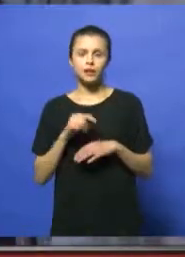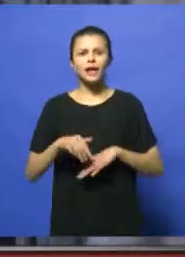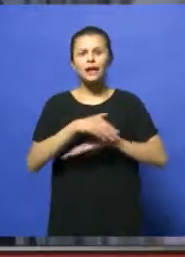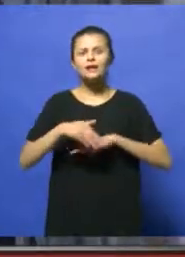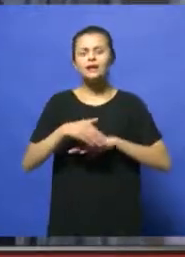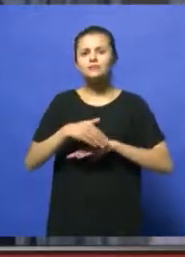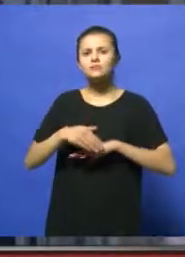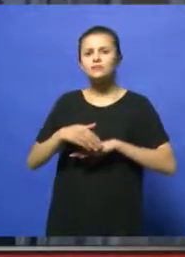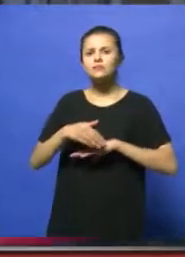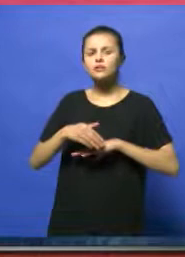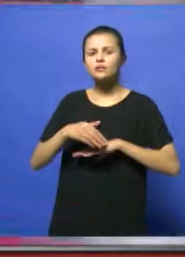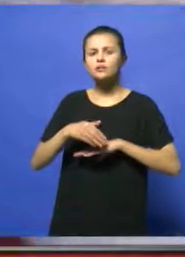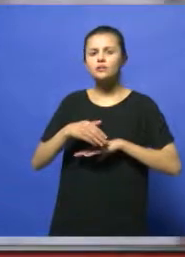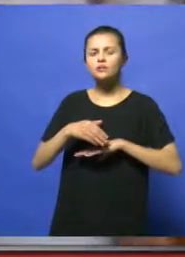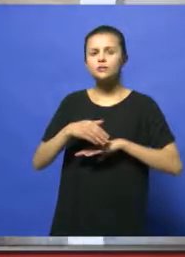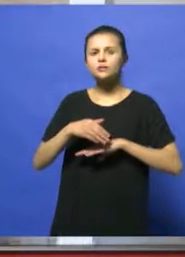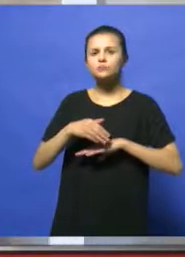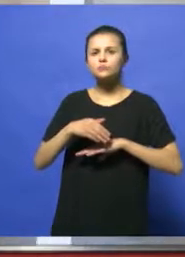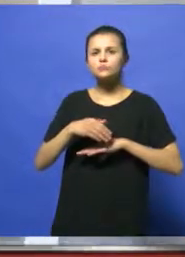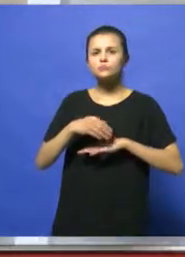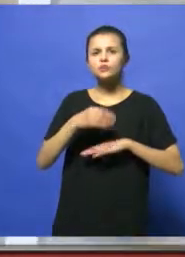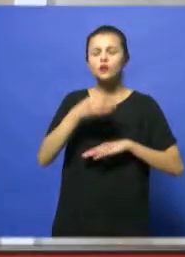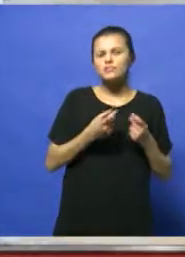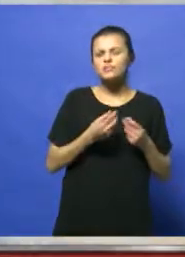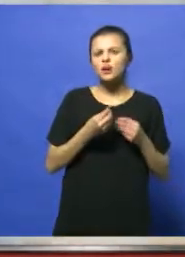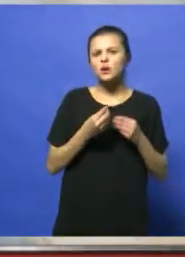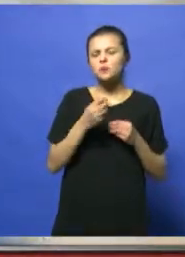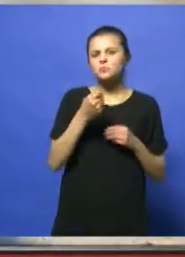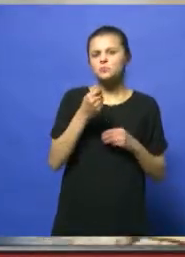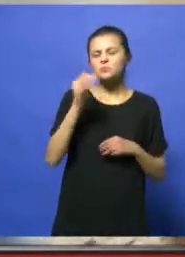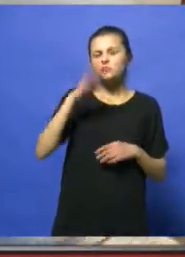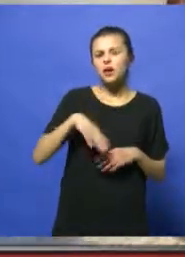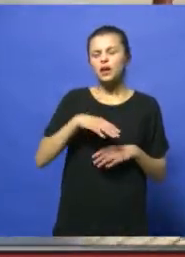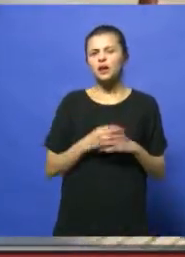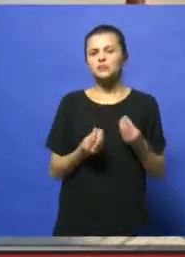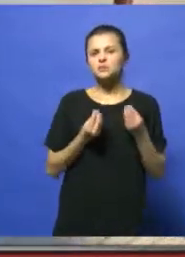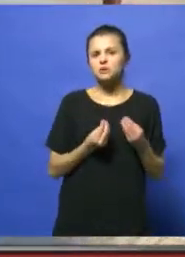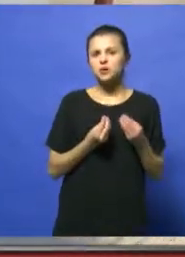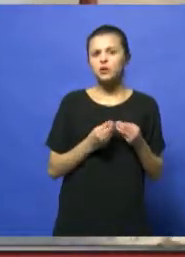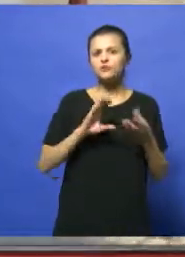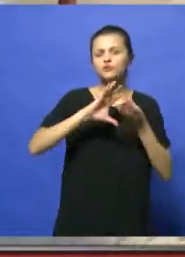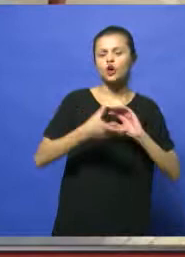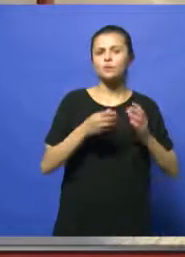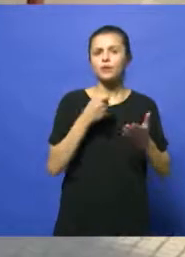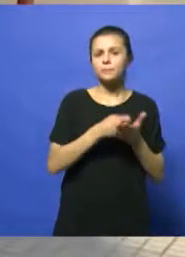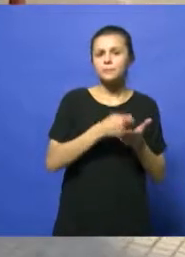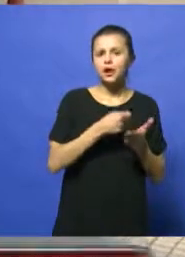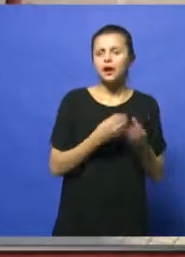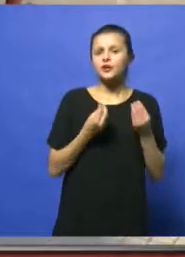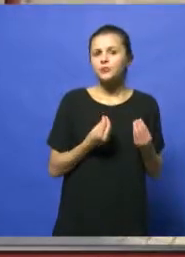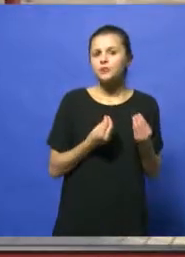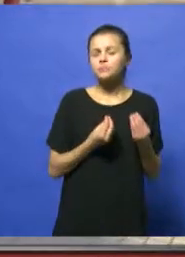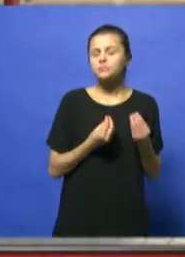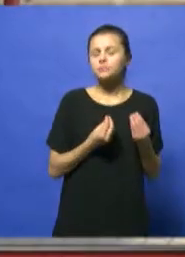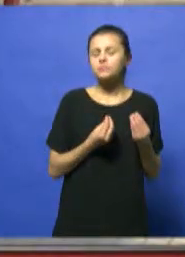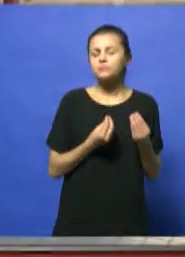la campaña necesaria para incrementar las ventas en cuentos, en vuestros planes de pago? ¿Se vio las medidas suficientes